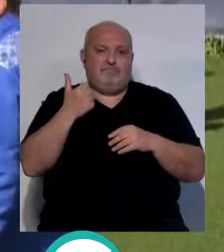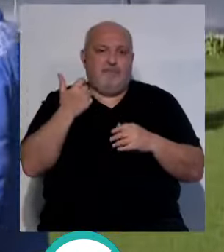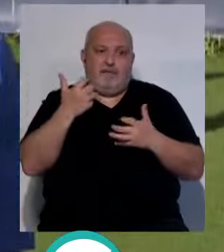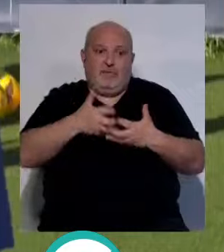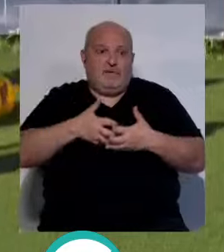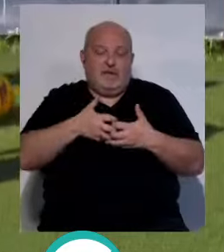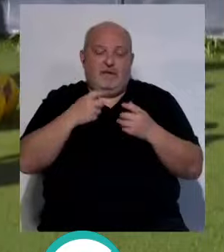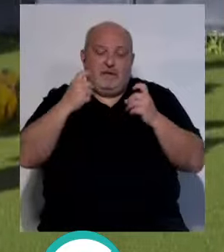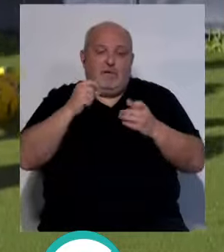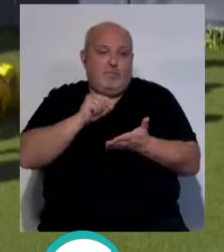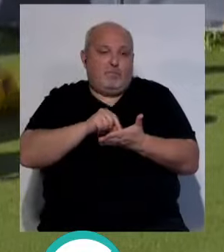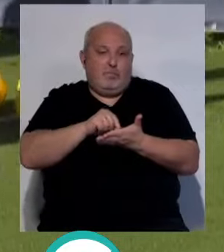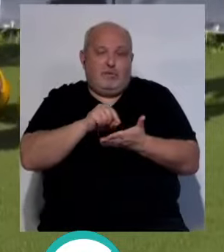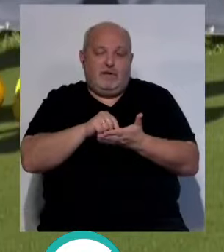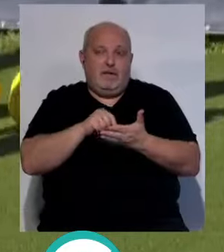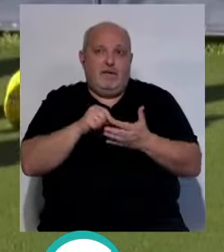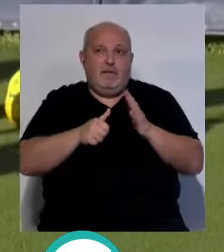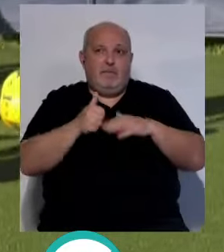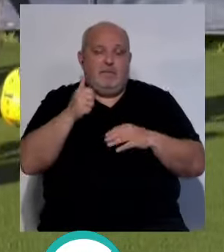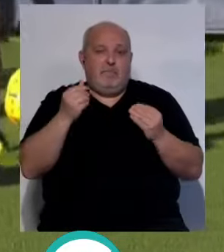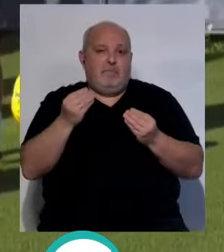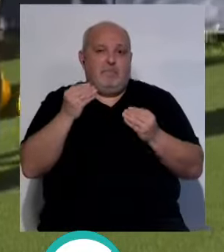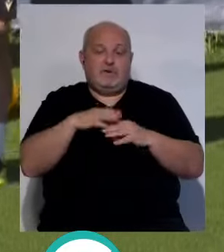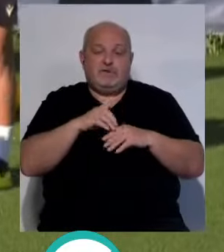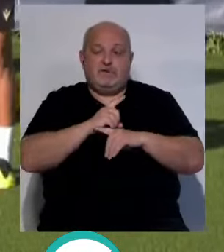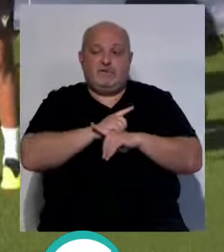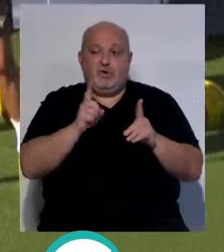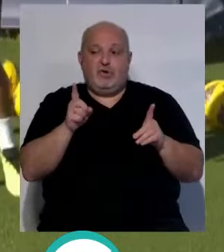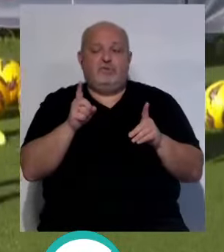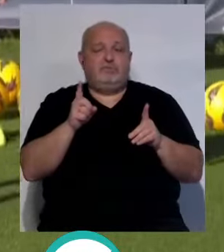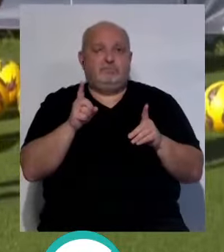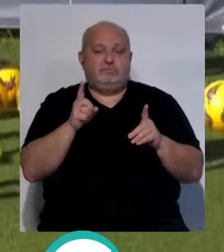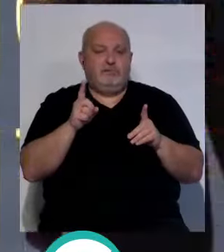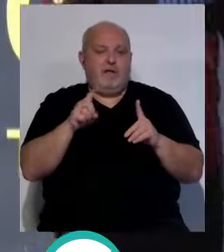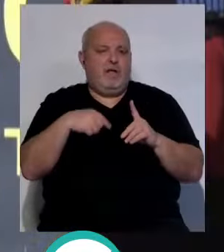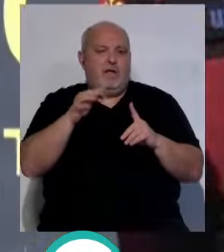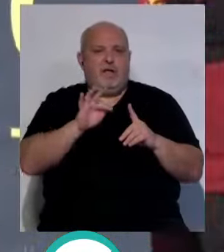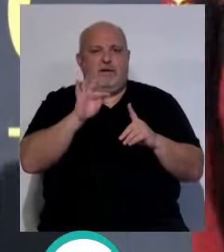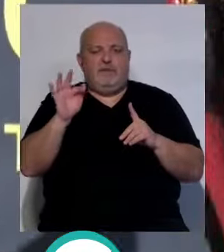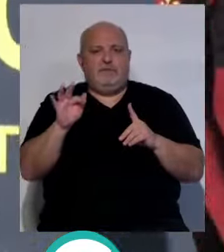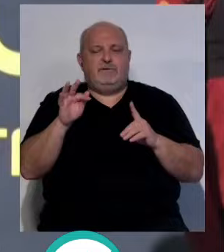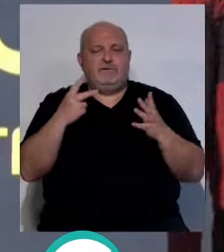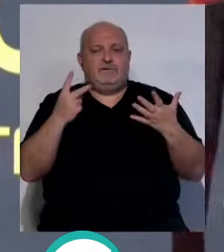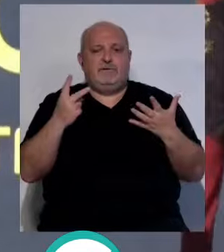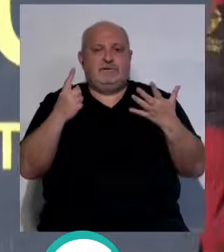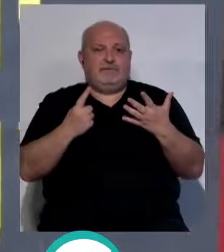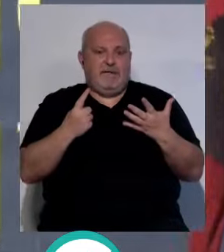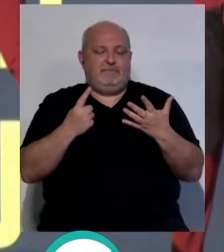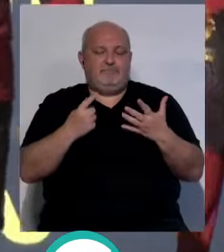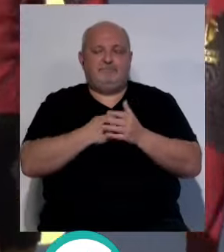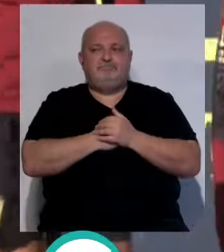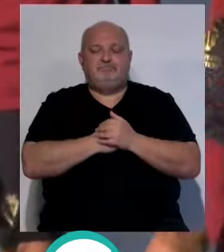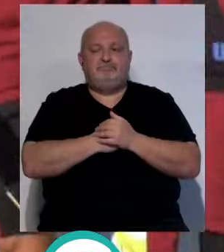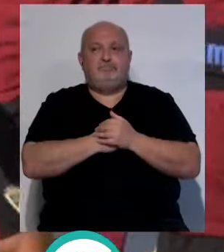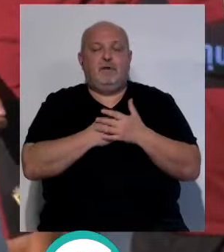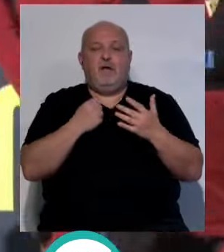y que hay que intentar puntuar si se puede ganar mucho mejor. Porque es que, si no, ya pasamos, en vez de a siete jornadas, a seis. Hay